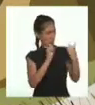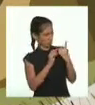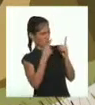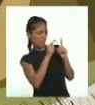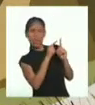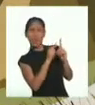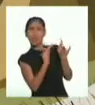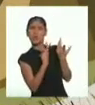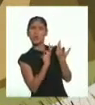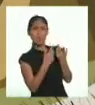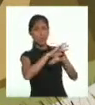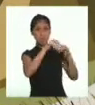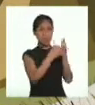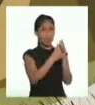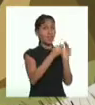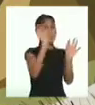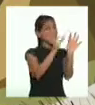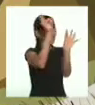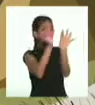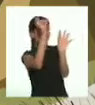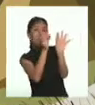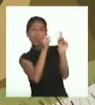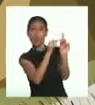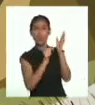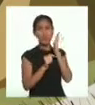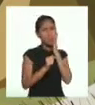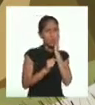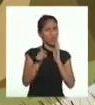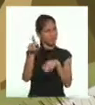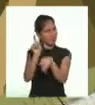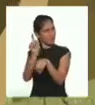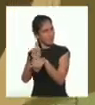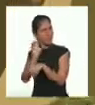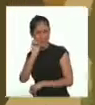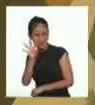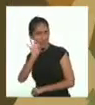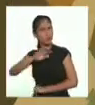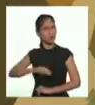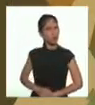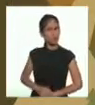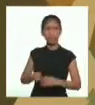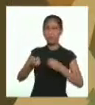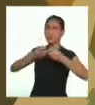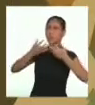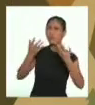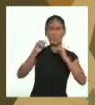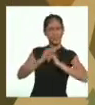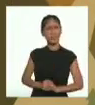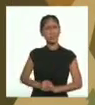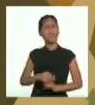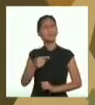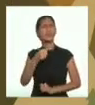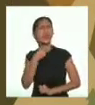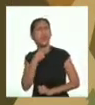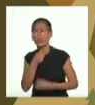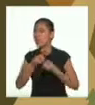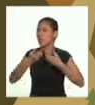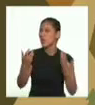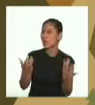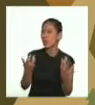¡Era la madre de la Silandera! La mujer le saludó diciéndole, ¿Cómo estás, abuela?